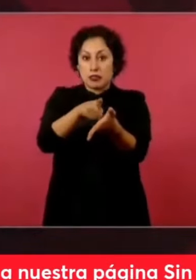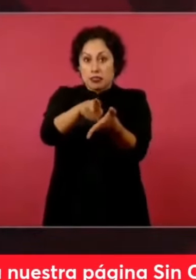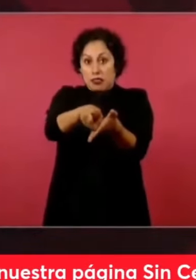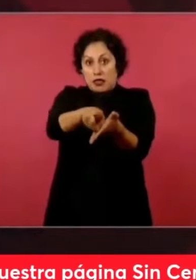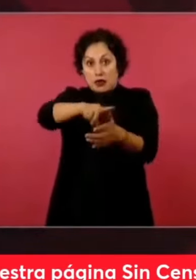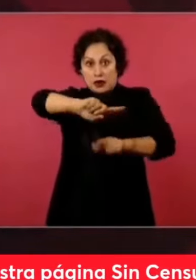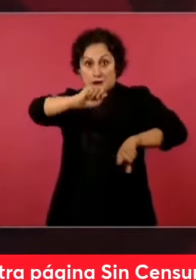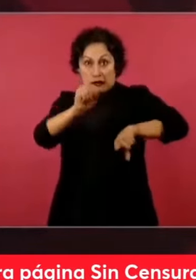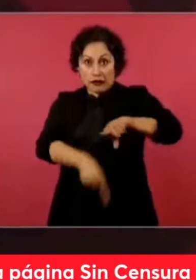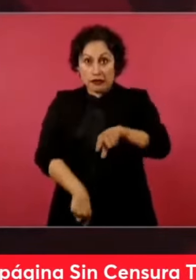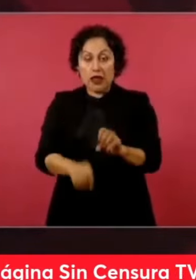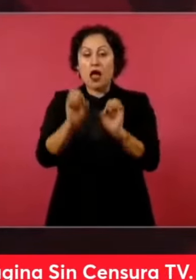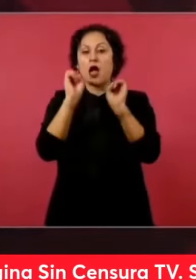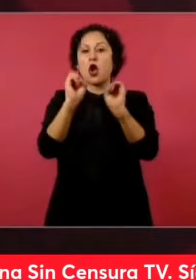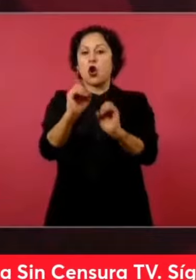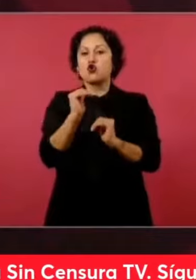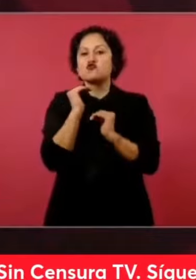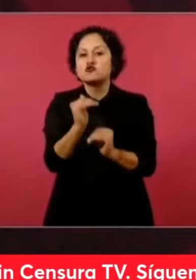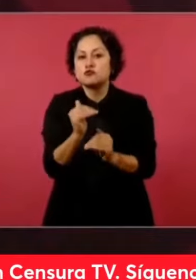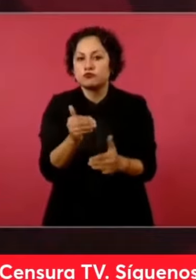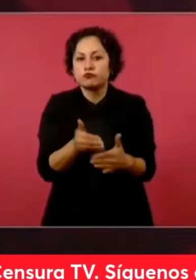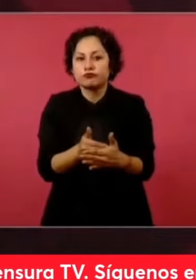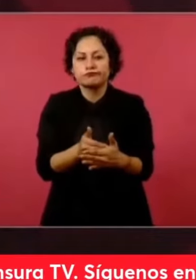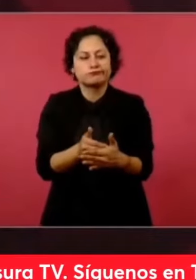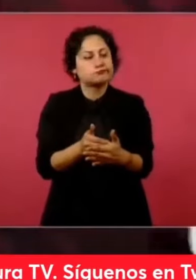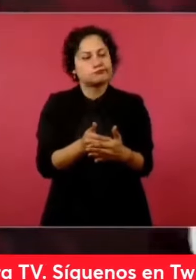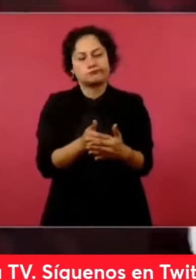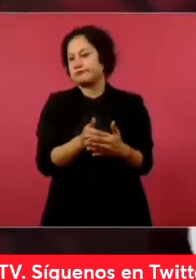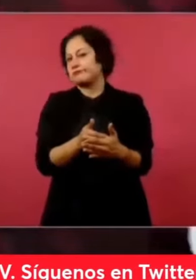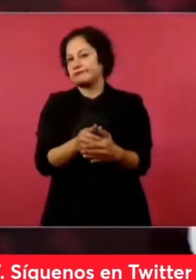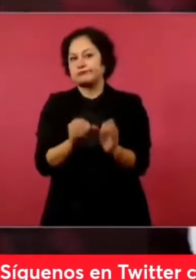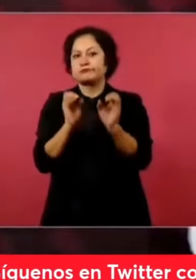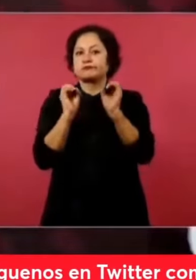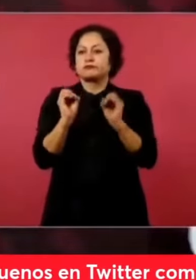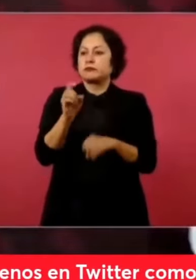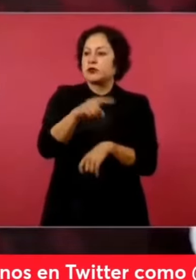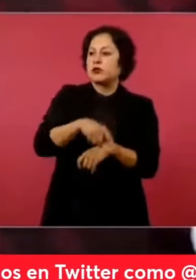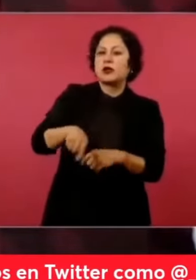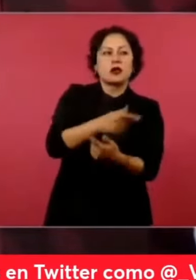quitar libertades,